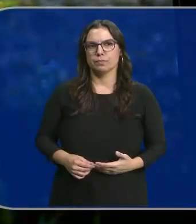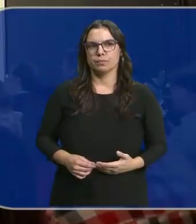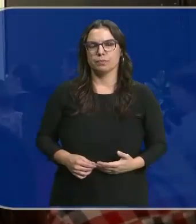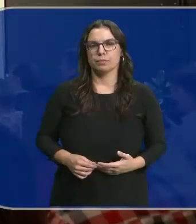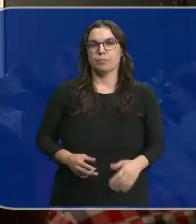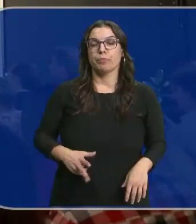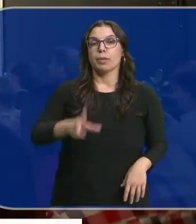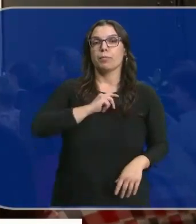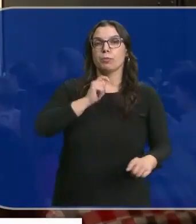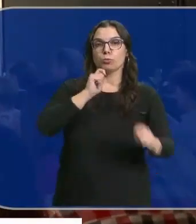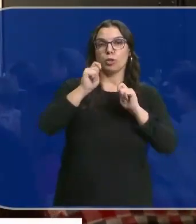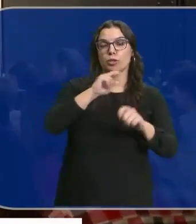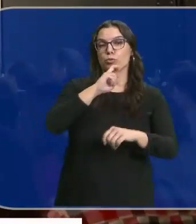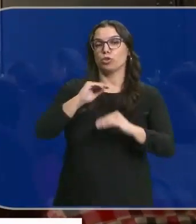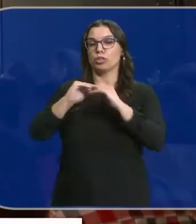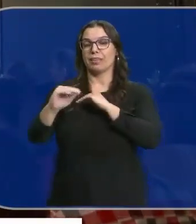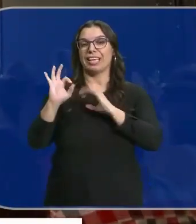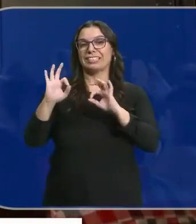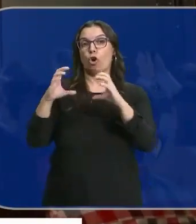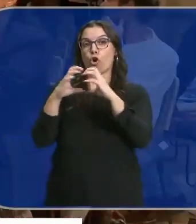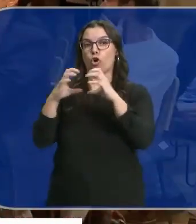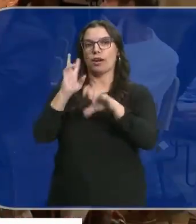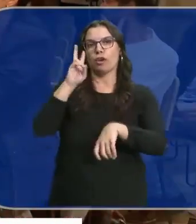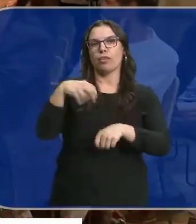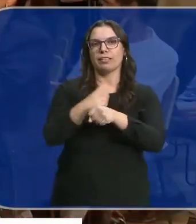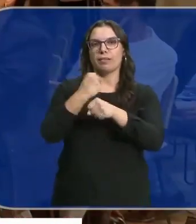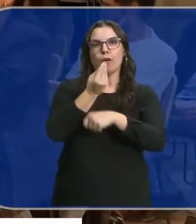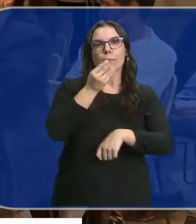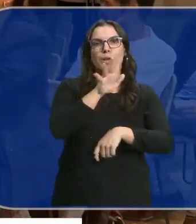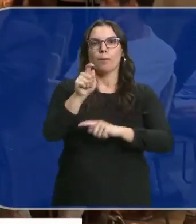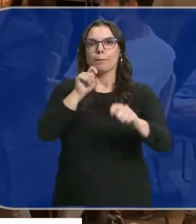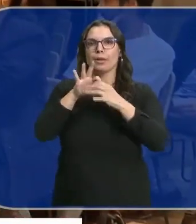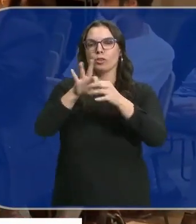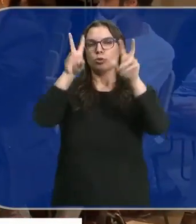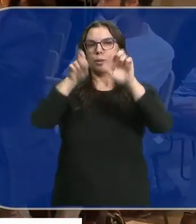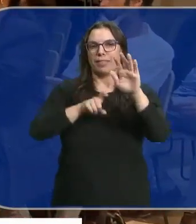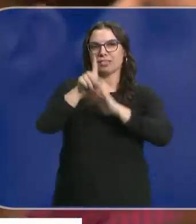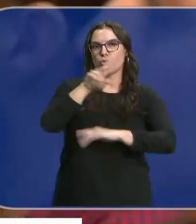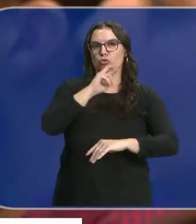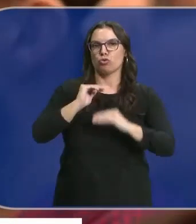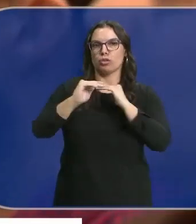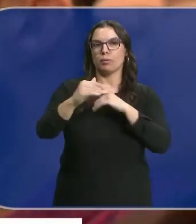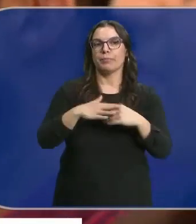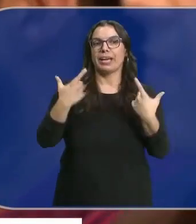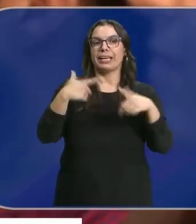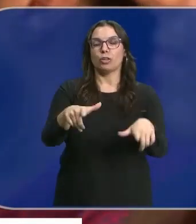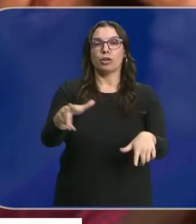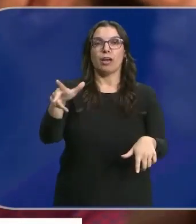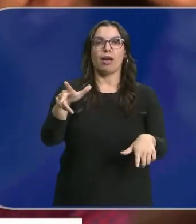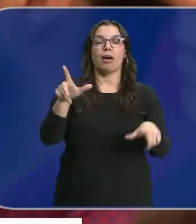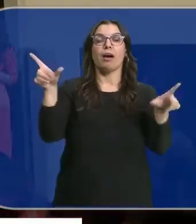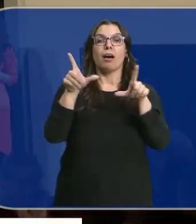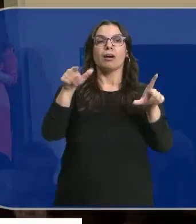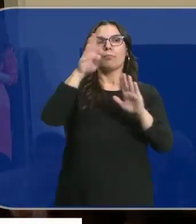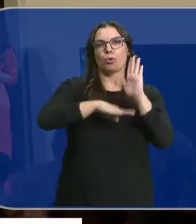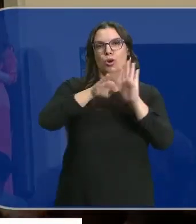Los premios Periodismo y Sostenibilidad de Orange reconocen a los mejores trabajos periodísticos sobre desarrollo sostenible. En la categoría audiovisual ha sido